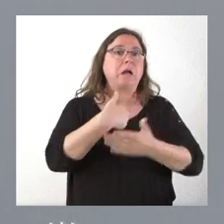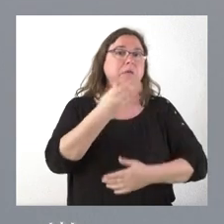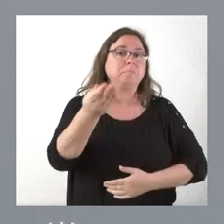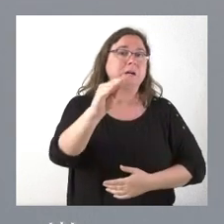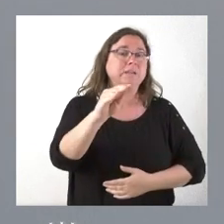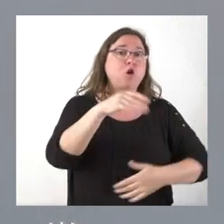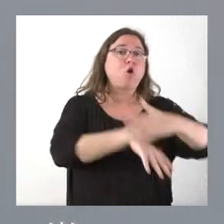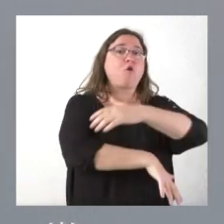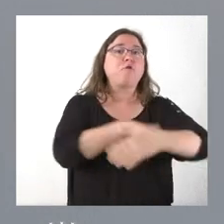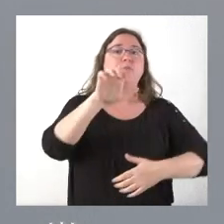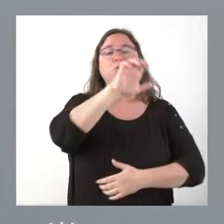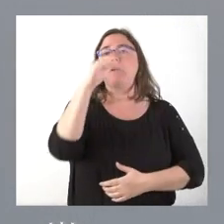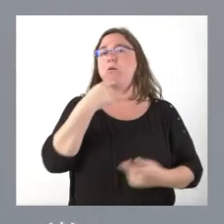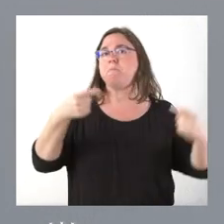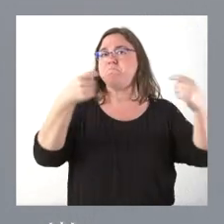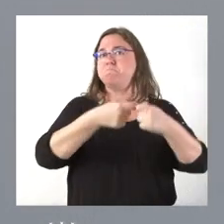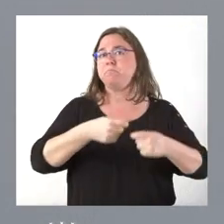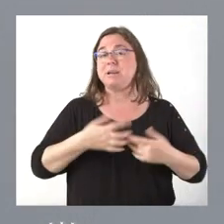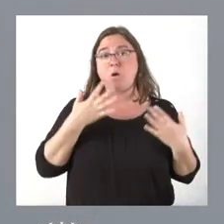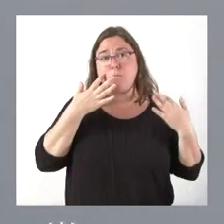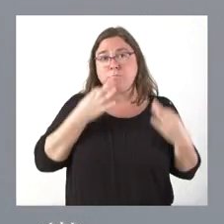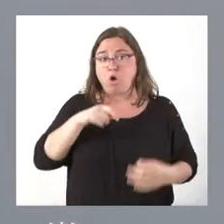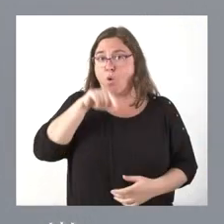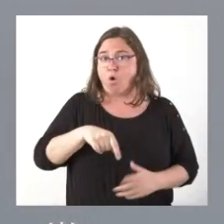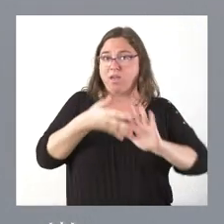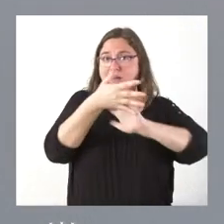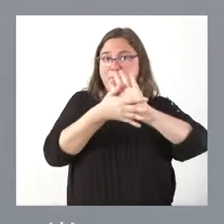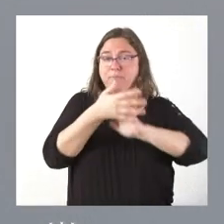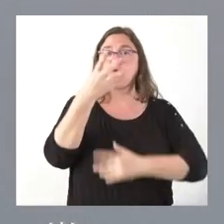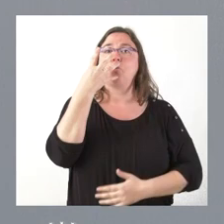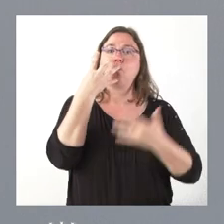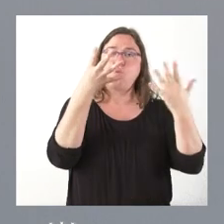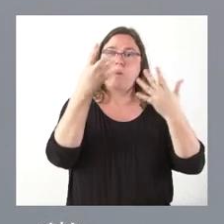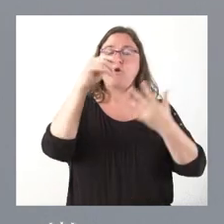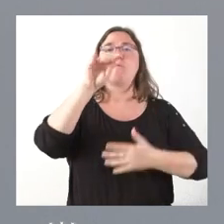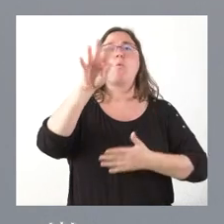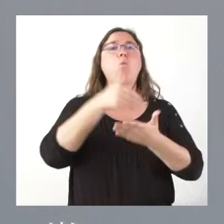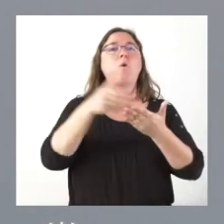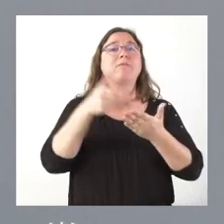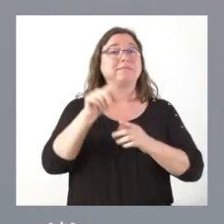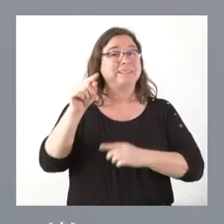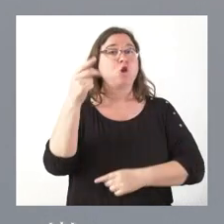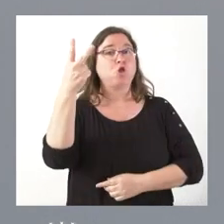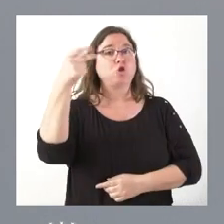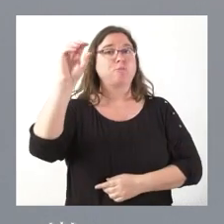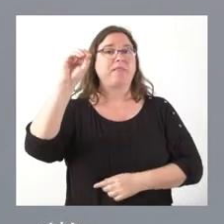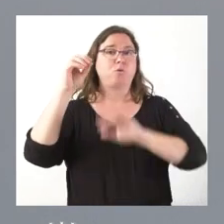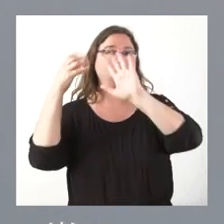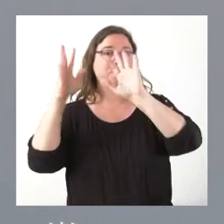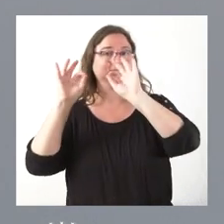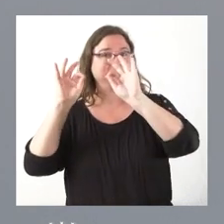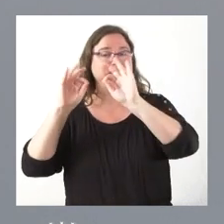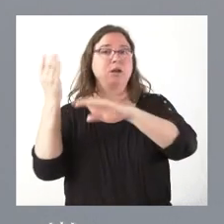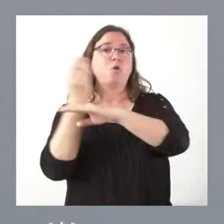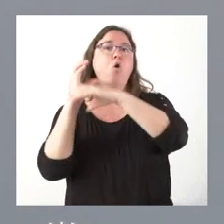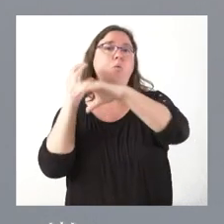los fondos europeos. Pero de lo que hoy hablamos, de esos 9,4 millones, 2,09 son para la estación de